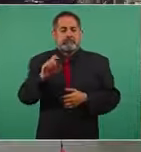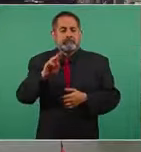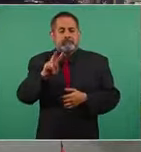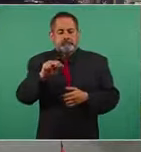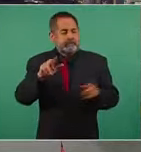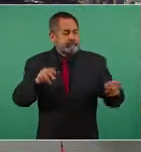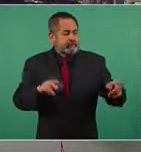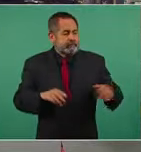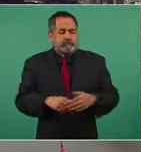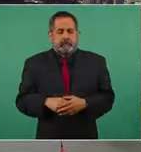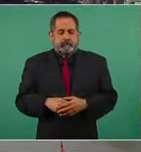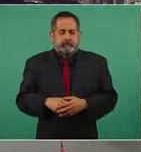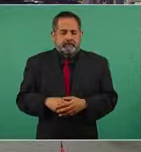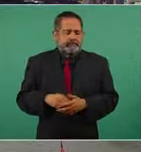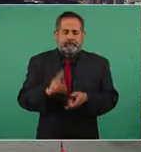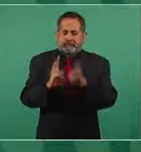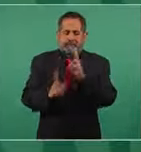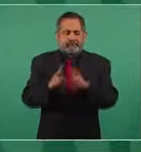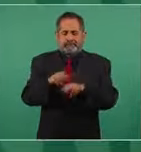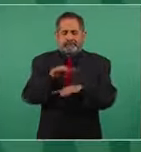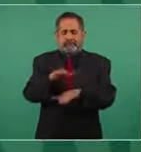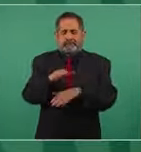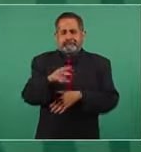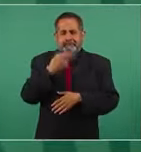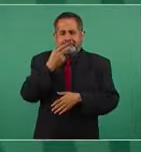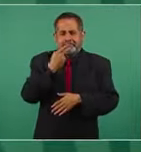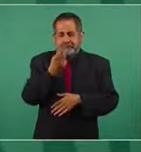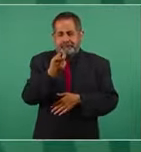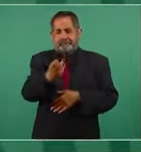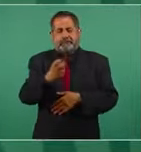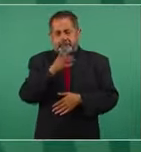No voy a hablar de eso, no puedo hacerlo.